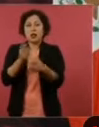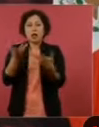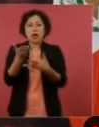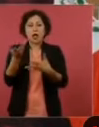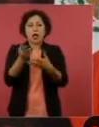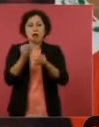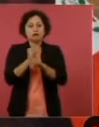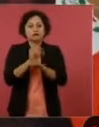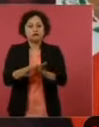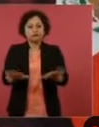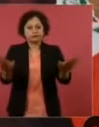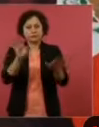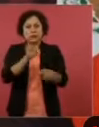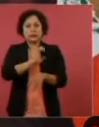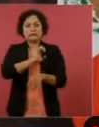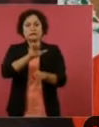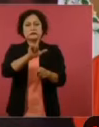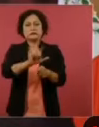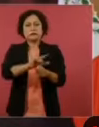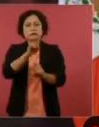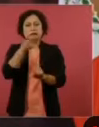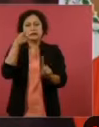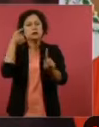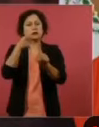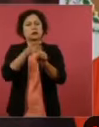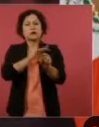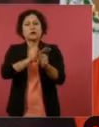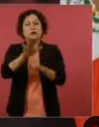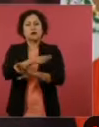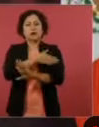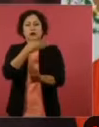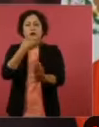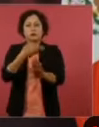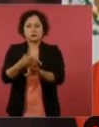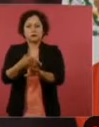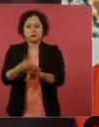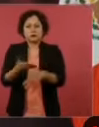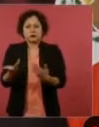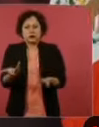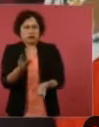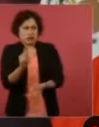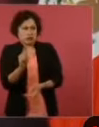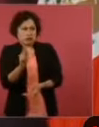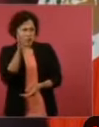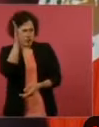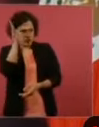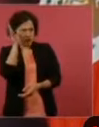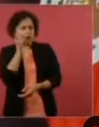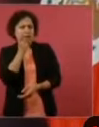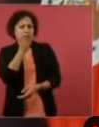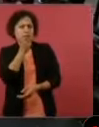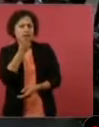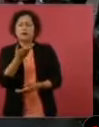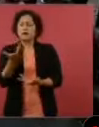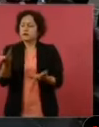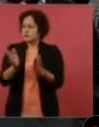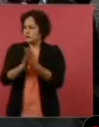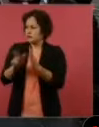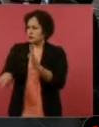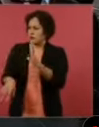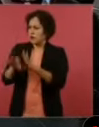pagados en contra de Rocío Nale. miren, ¿por qué no pones otra vez